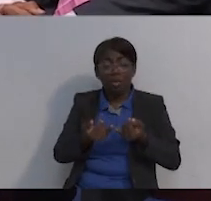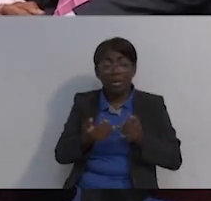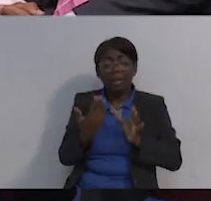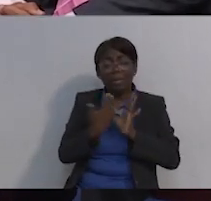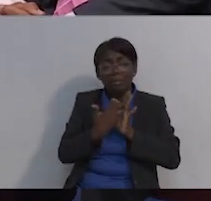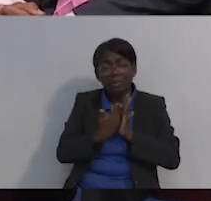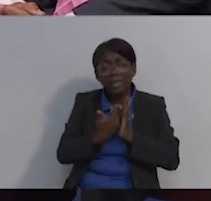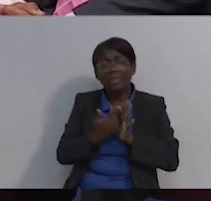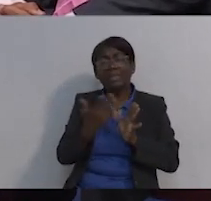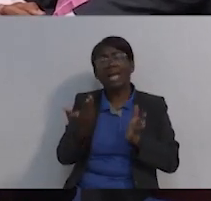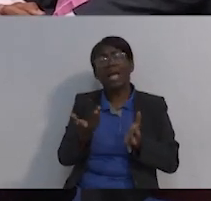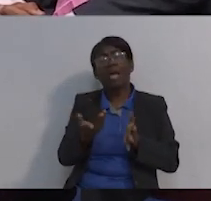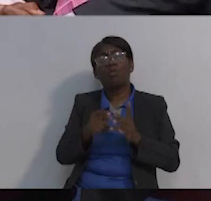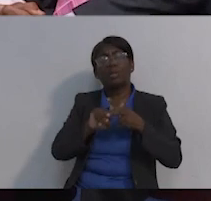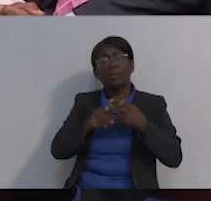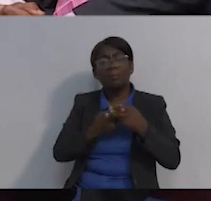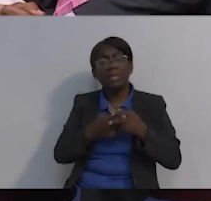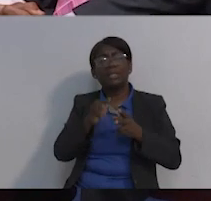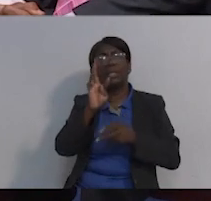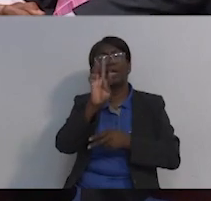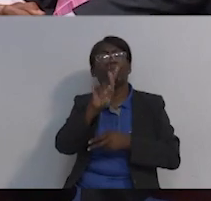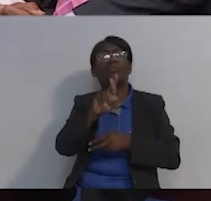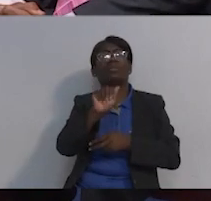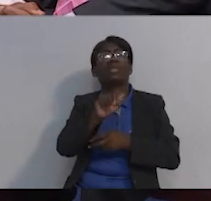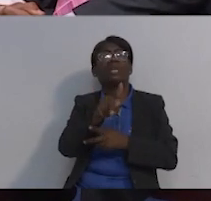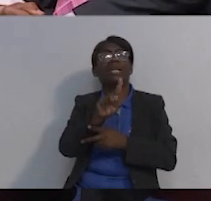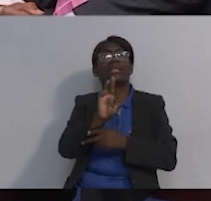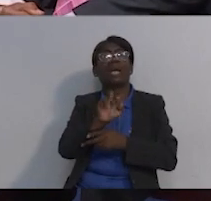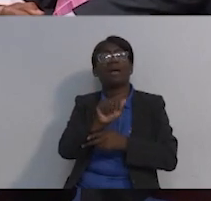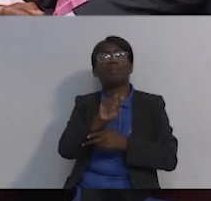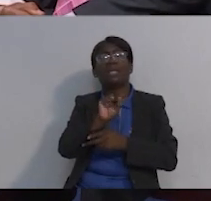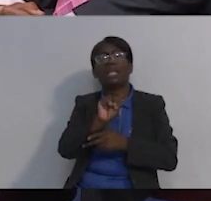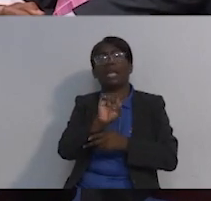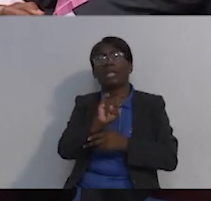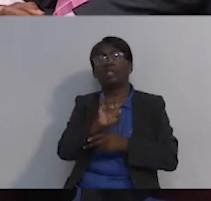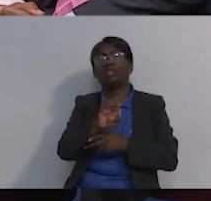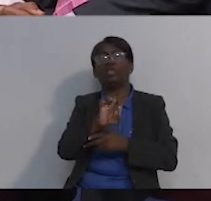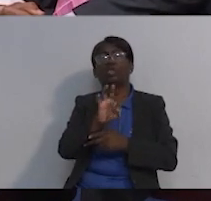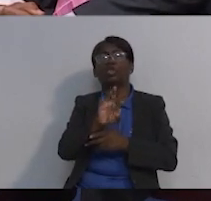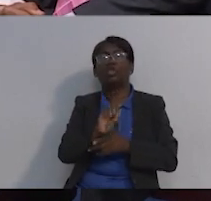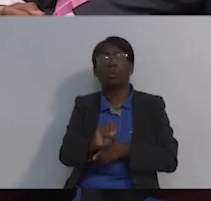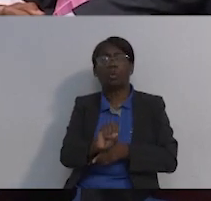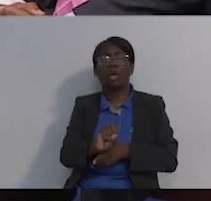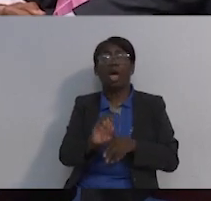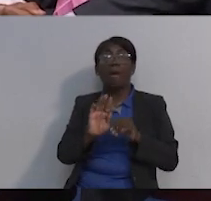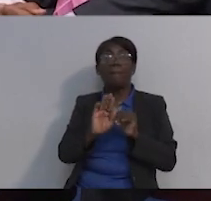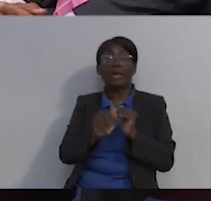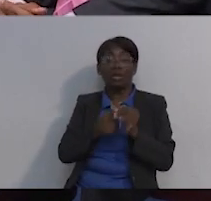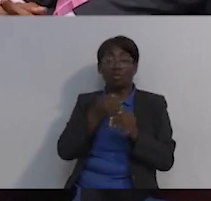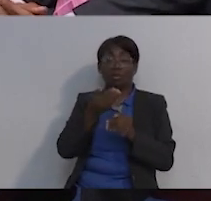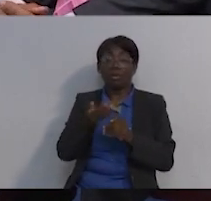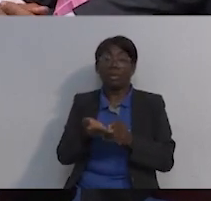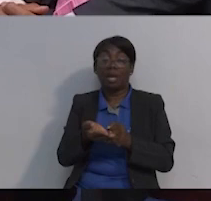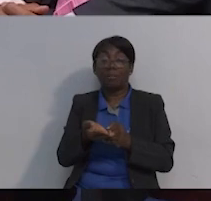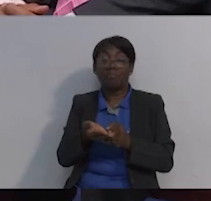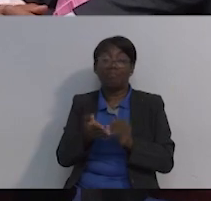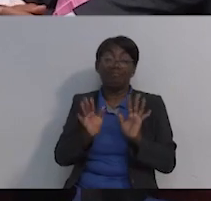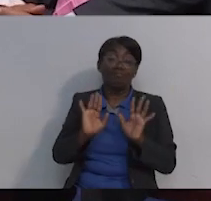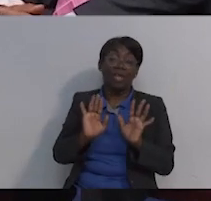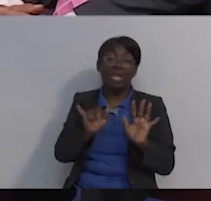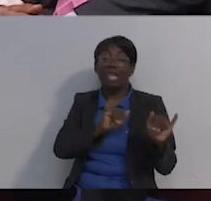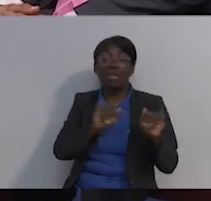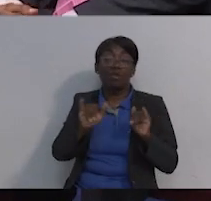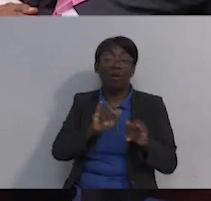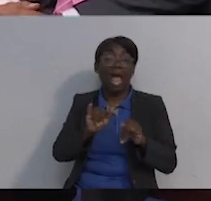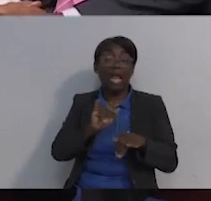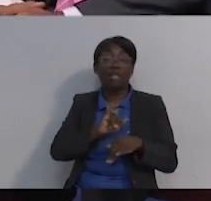de dar a luz así, pero me imagino que es como cuando los dolores de parto en el momento es horrible, pero cuando ya ves al bebé, te olvidaron